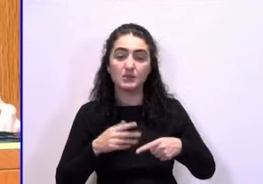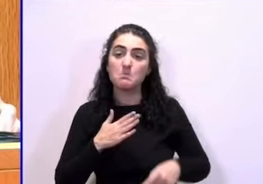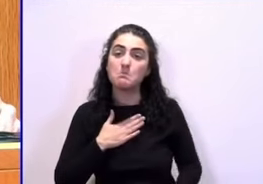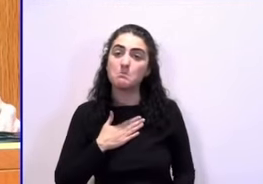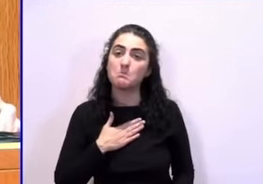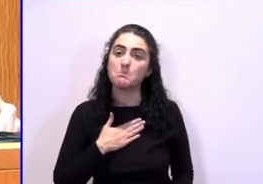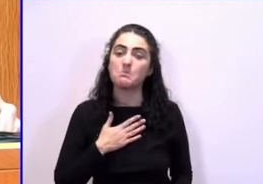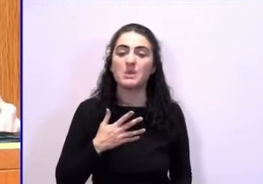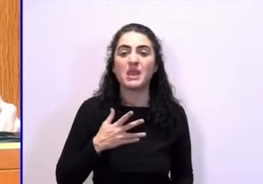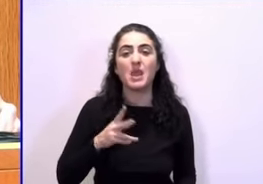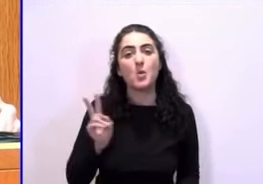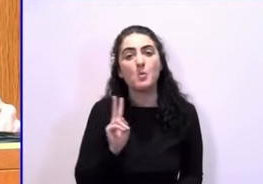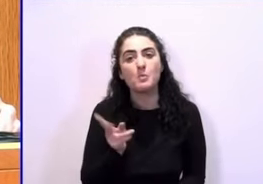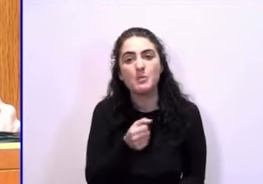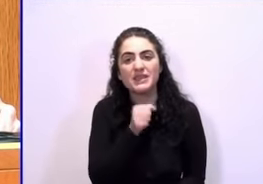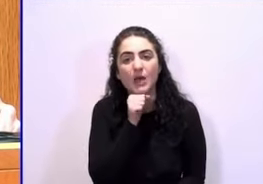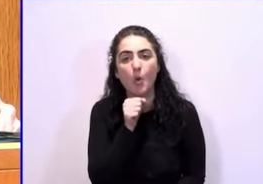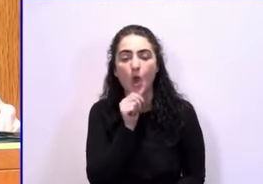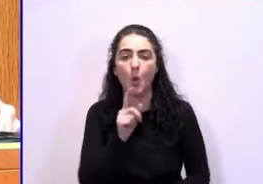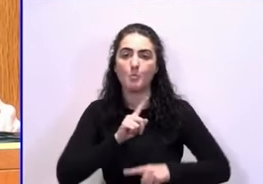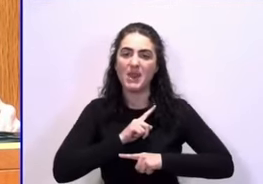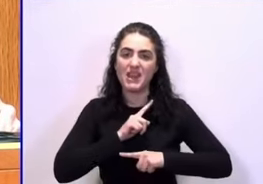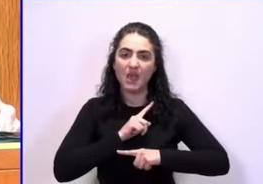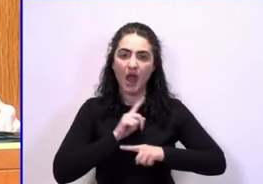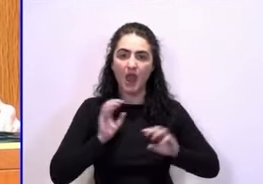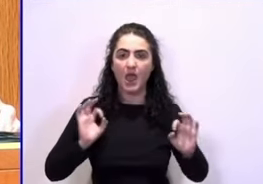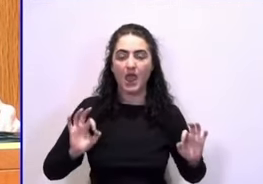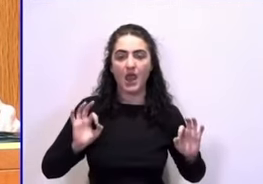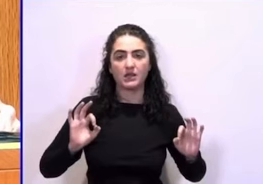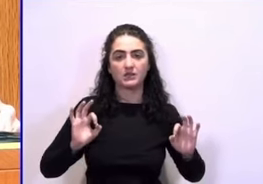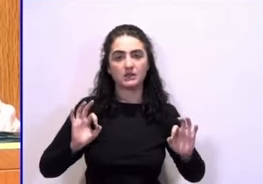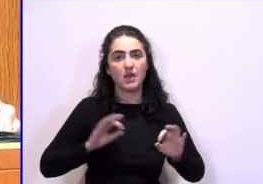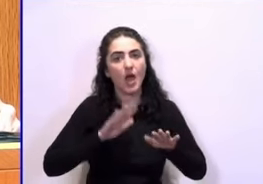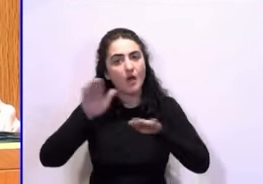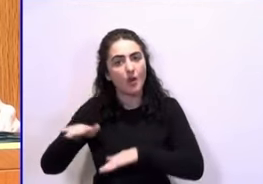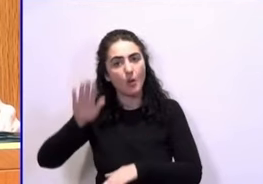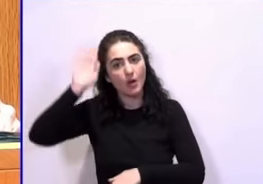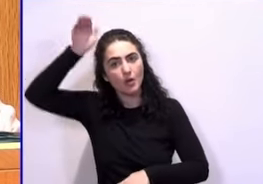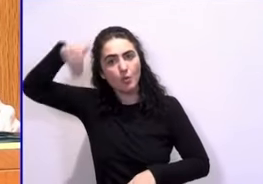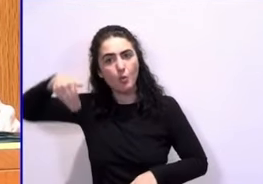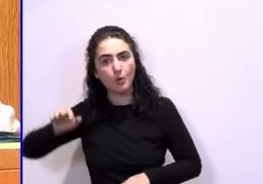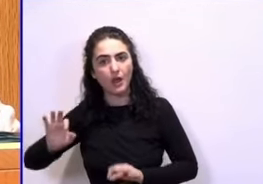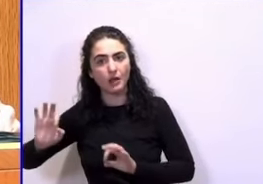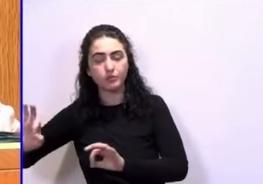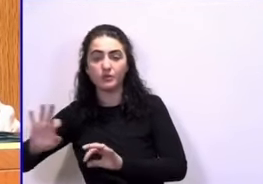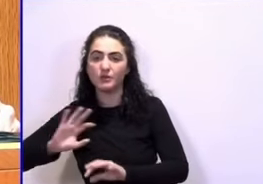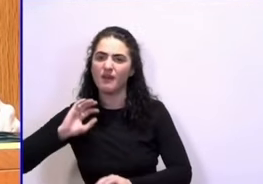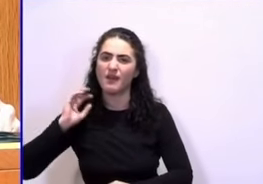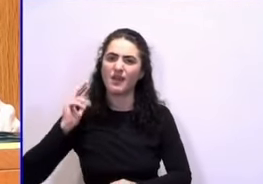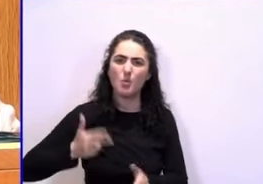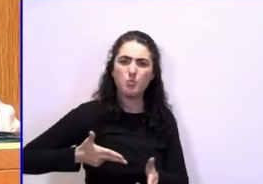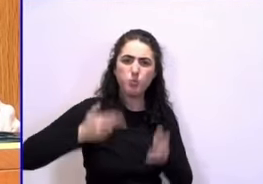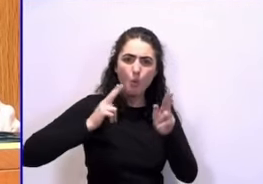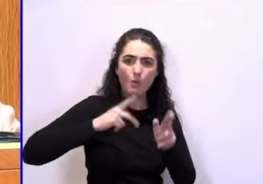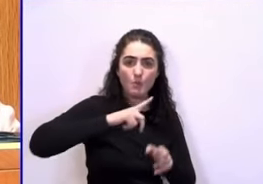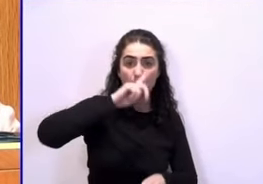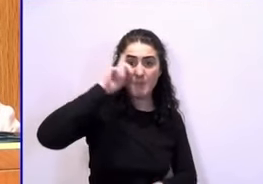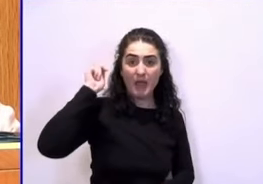Mi bisabuelo, que era militar, que se posicionó con la República y que fue asesinado en Madrid.